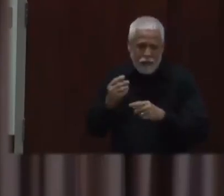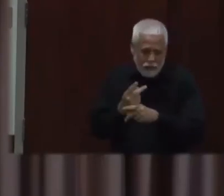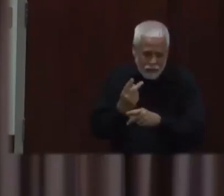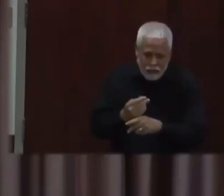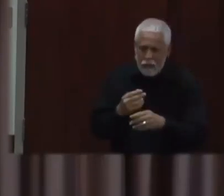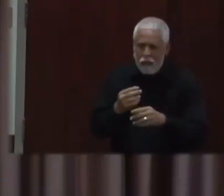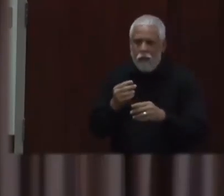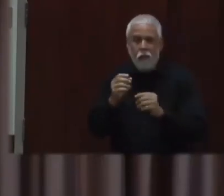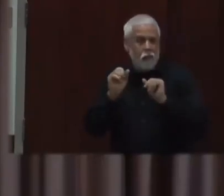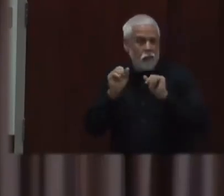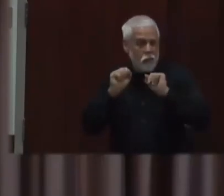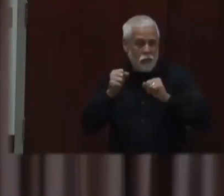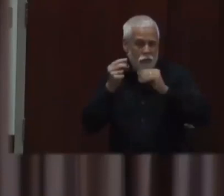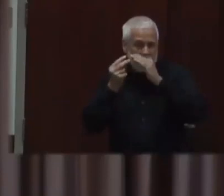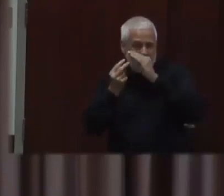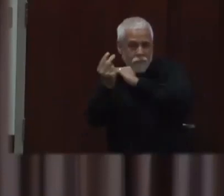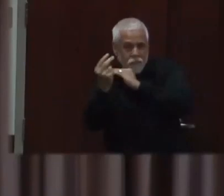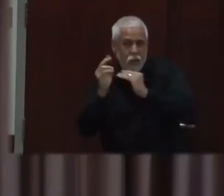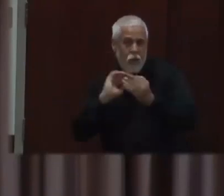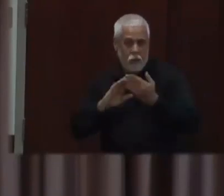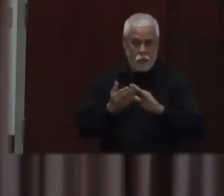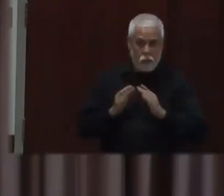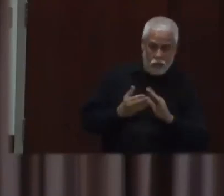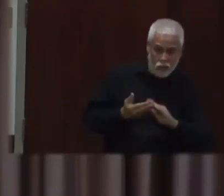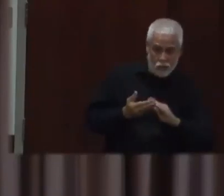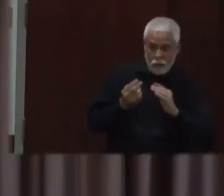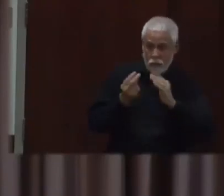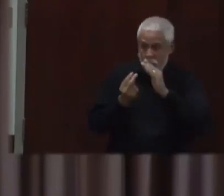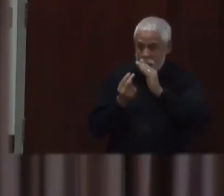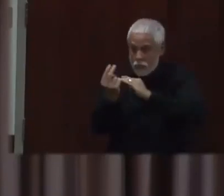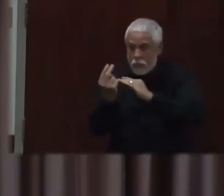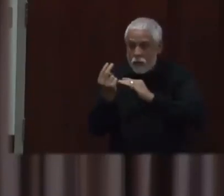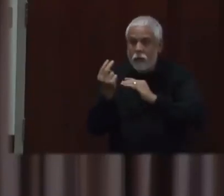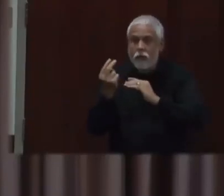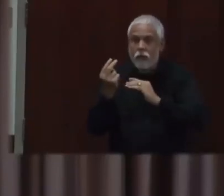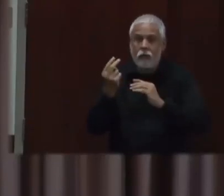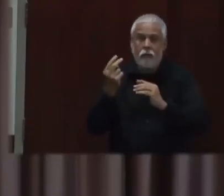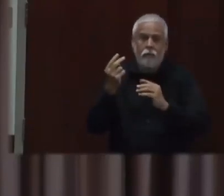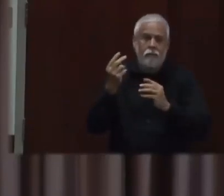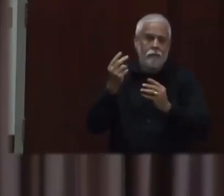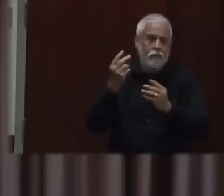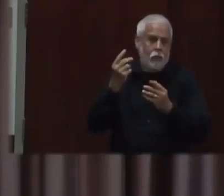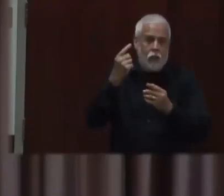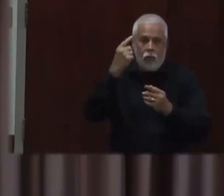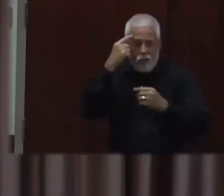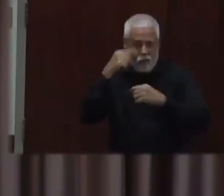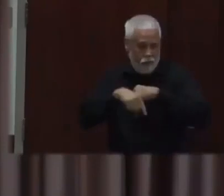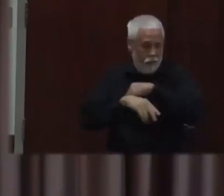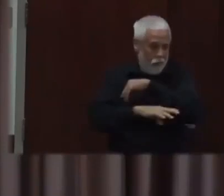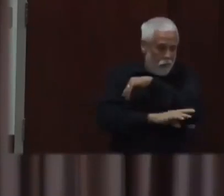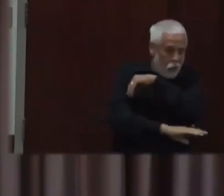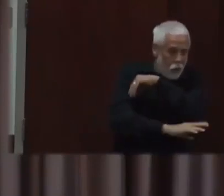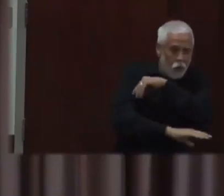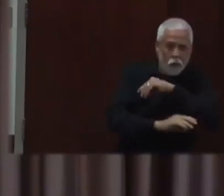-invierno se ve, cómo se vería. Sé que es una situación que, pues, todavía no sabemos.